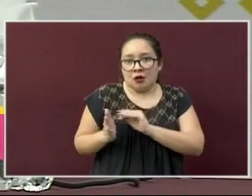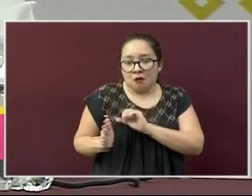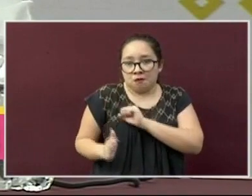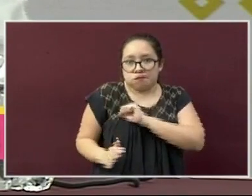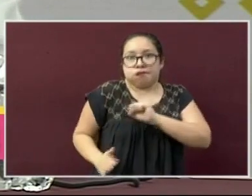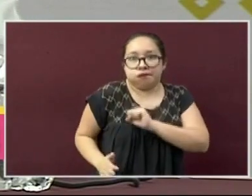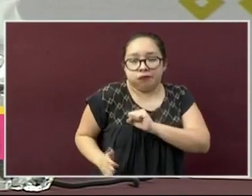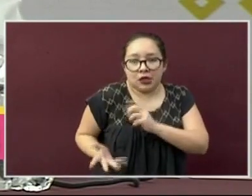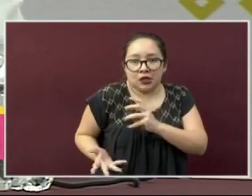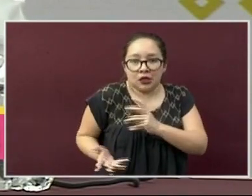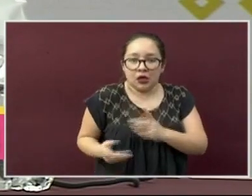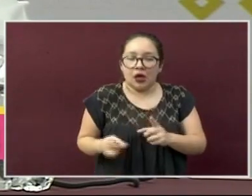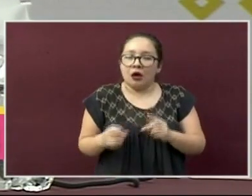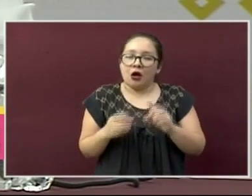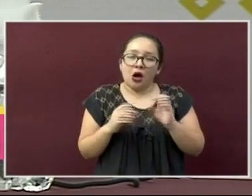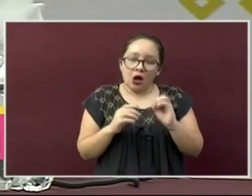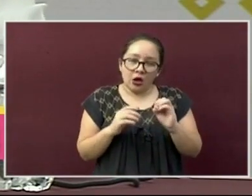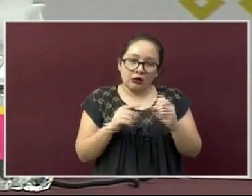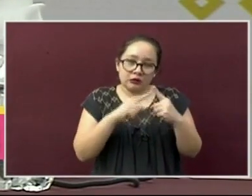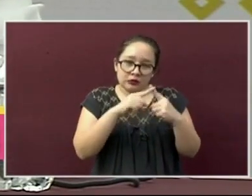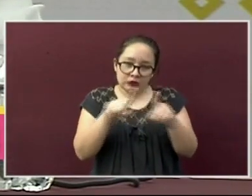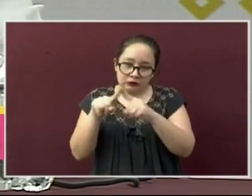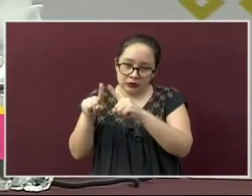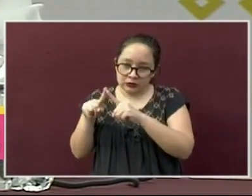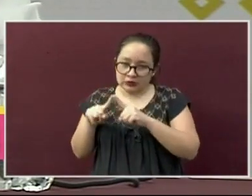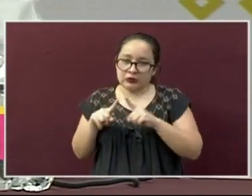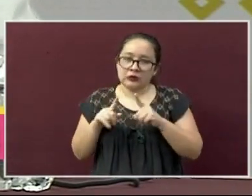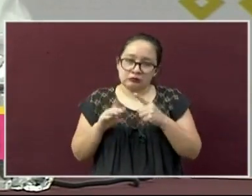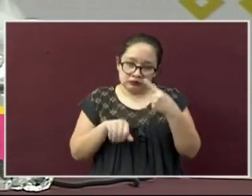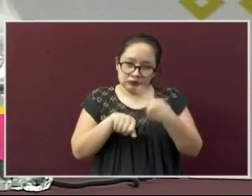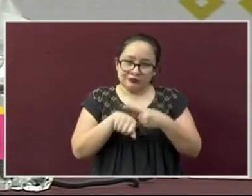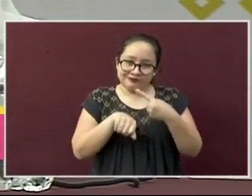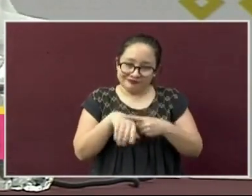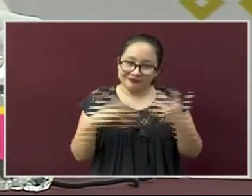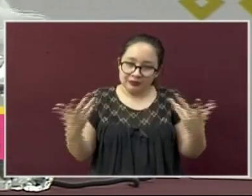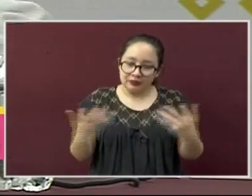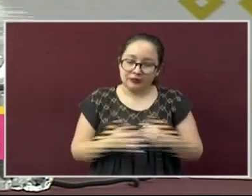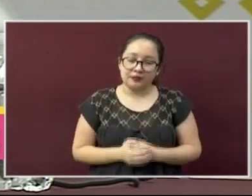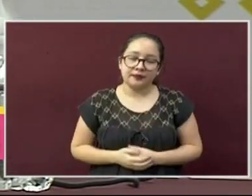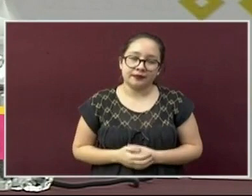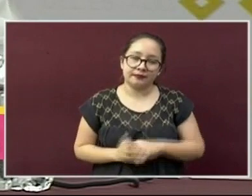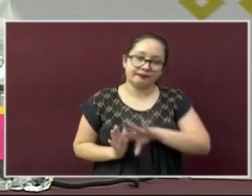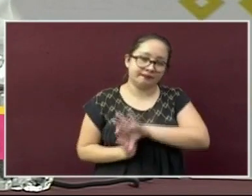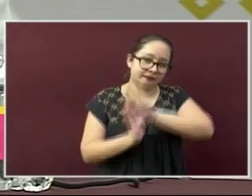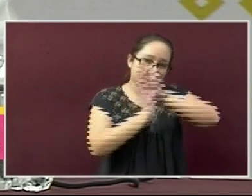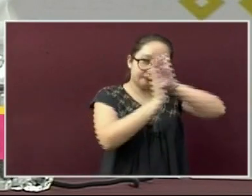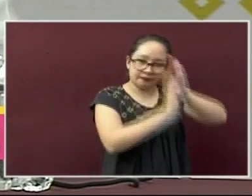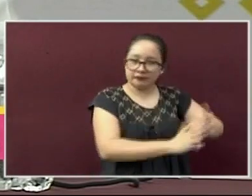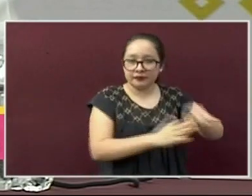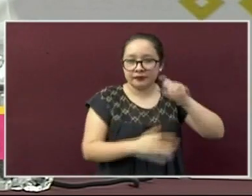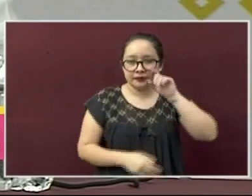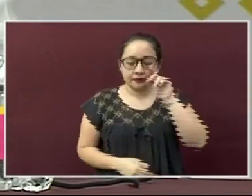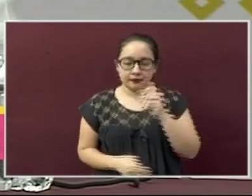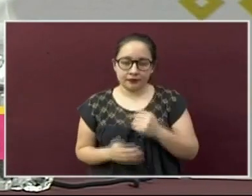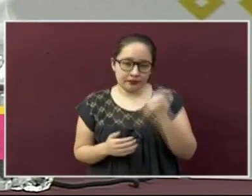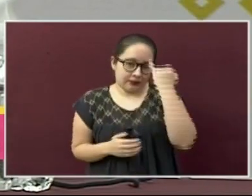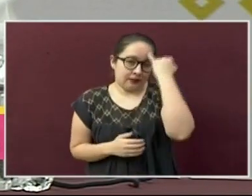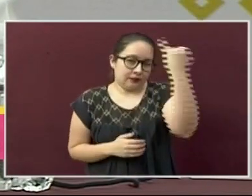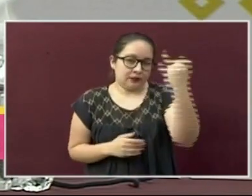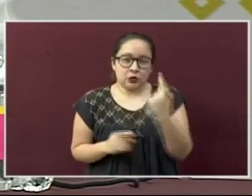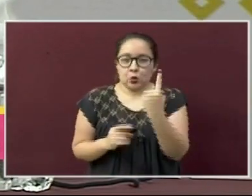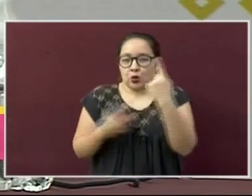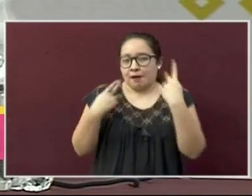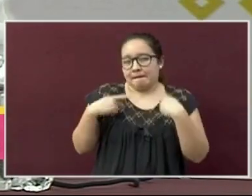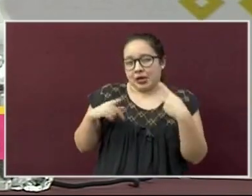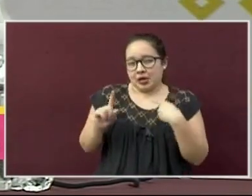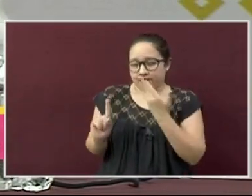Esto por mencionar algunos. Ahora, imaginen ustedes una persona con diabetes mellitus